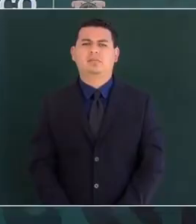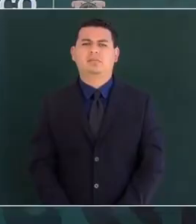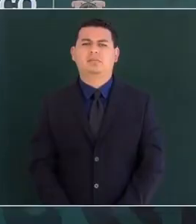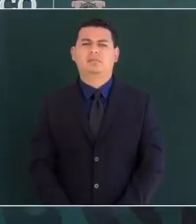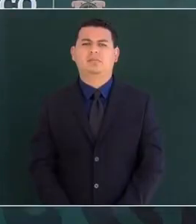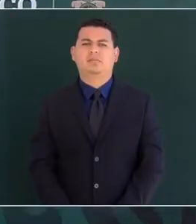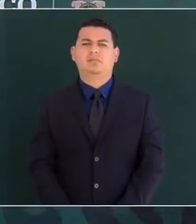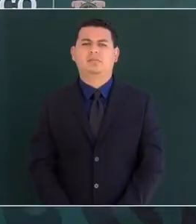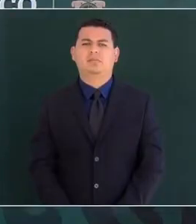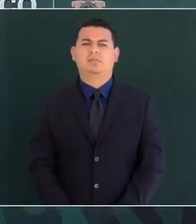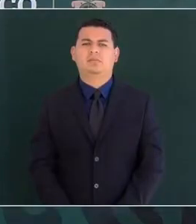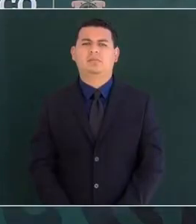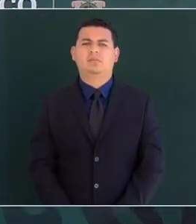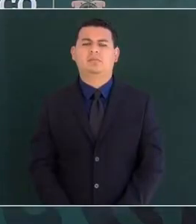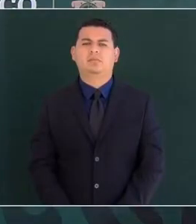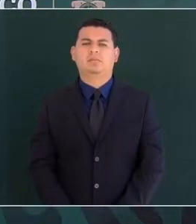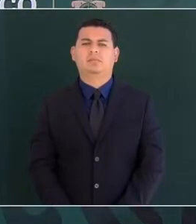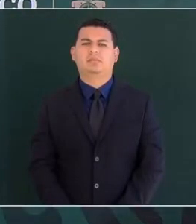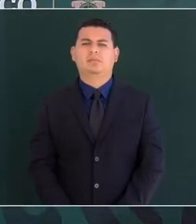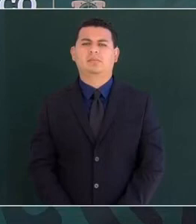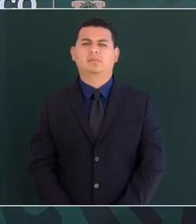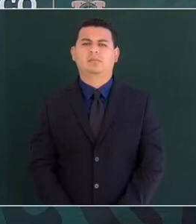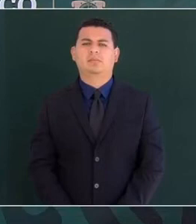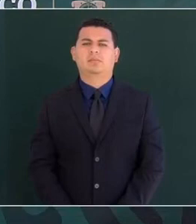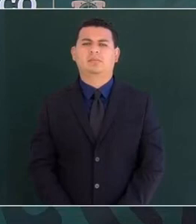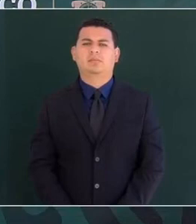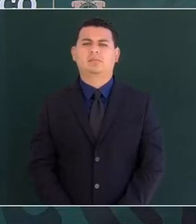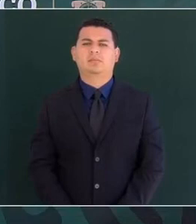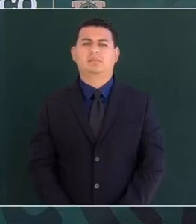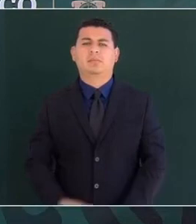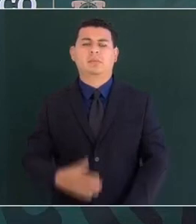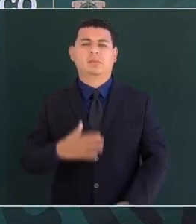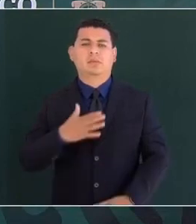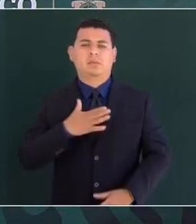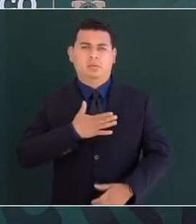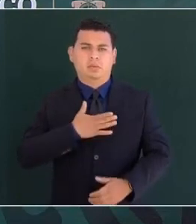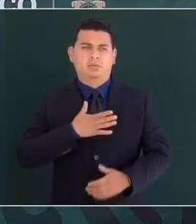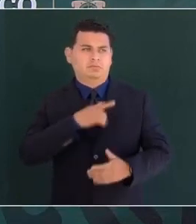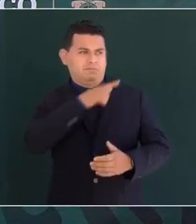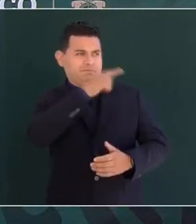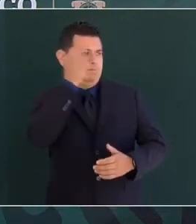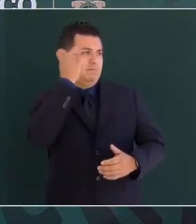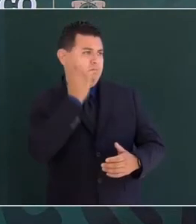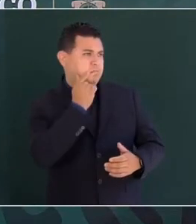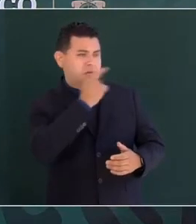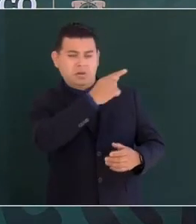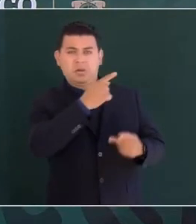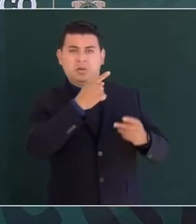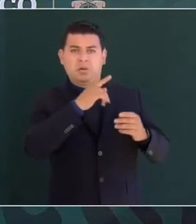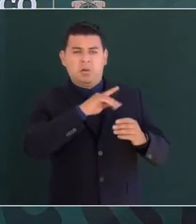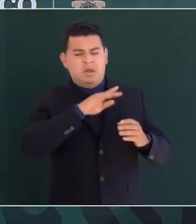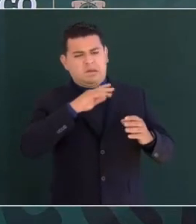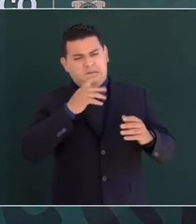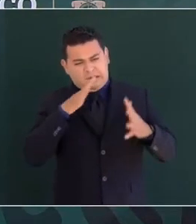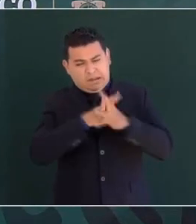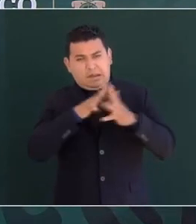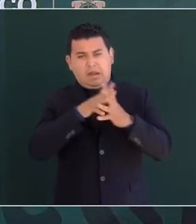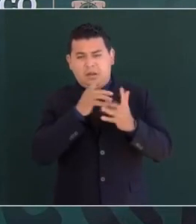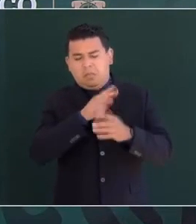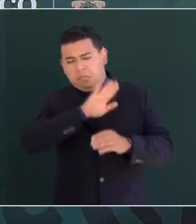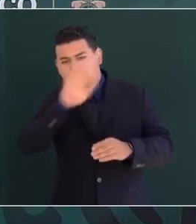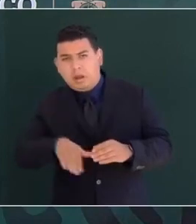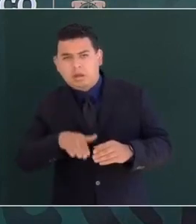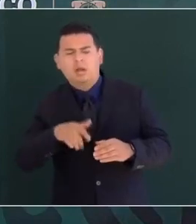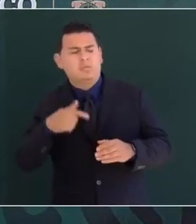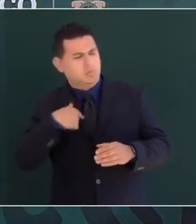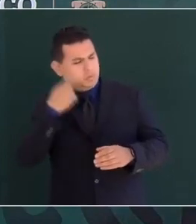Yo apoyo también esto, y él, Vicente Guerrero, dio su vida para la libertad y justicia.